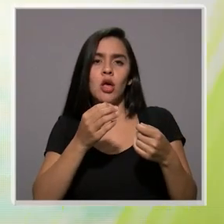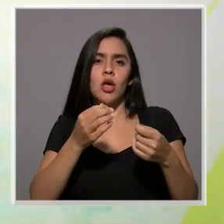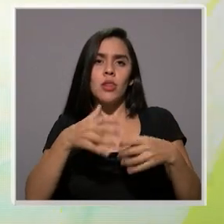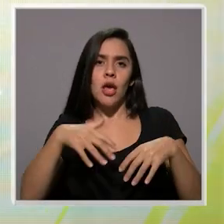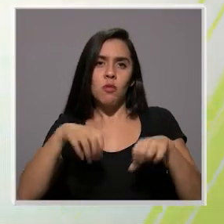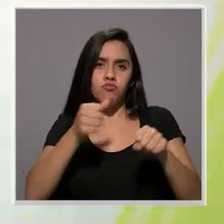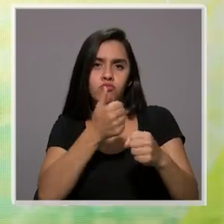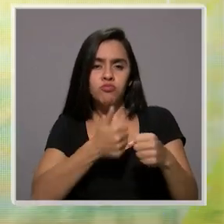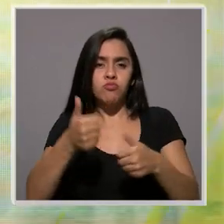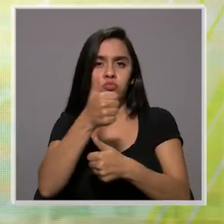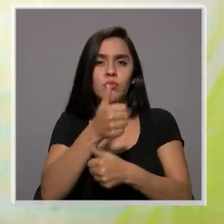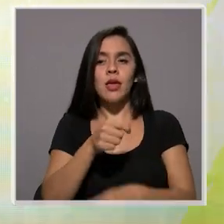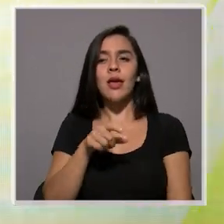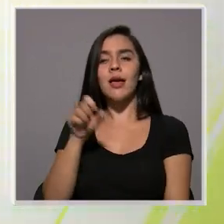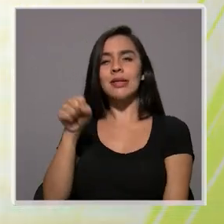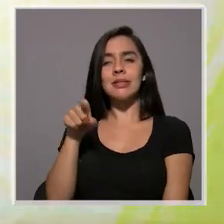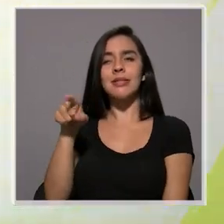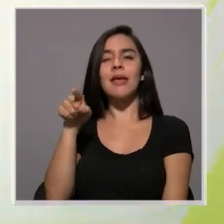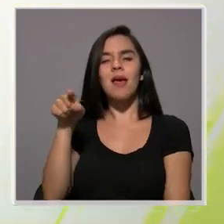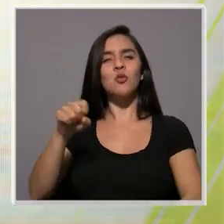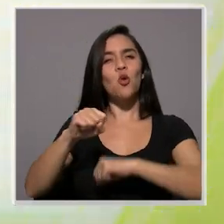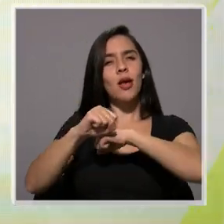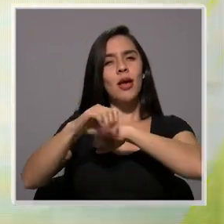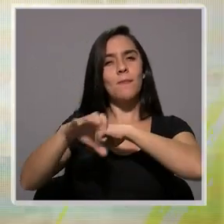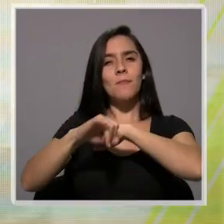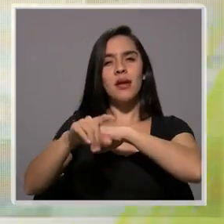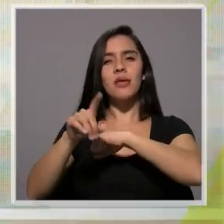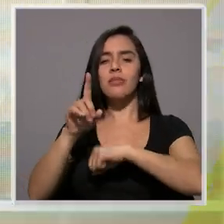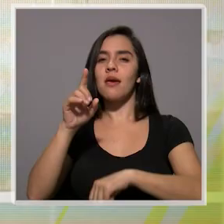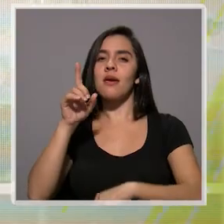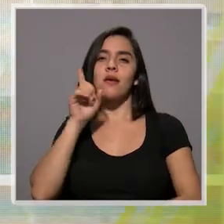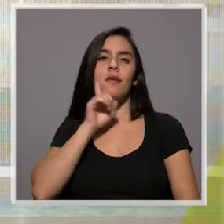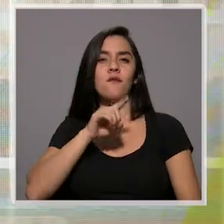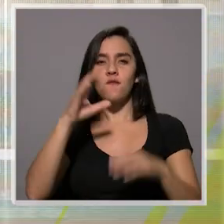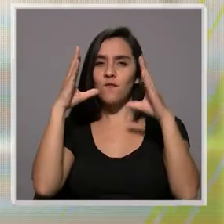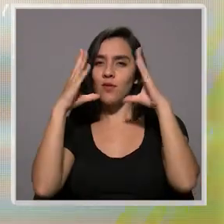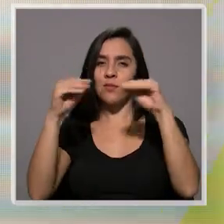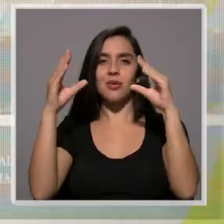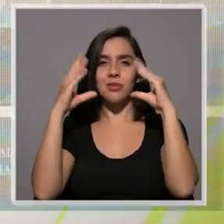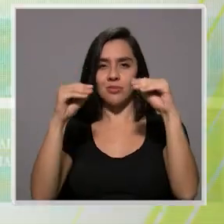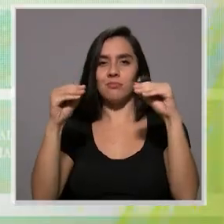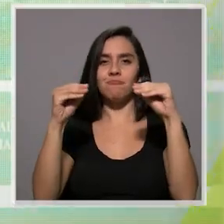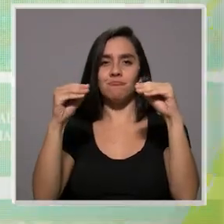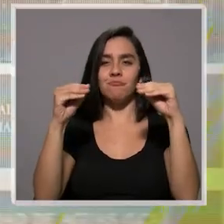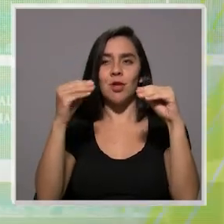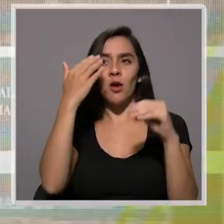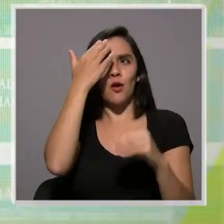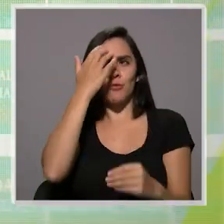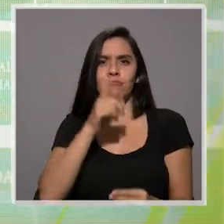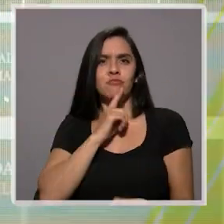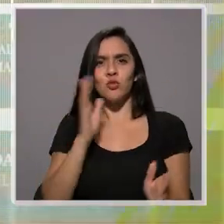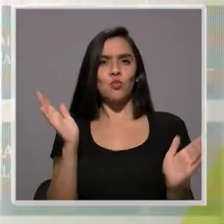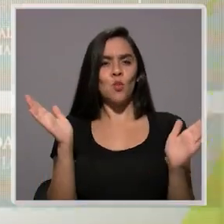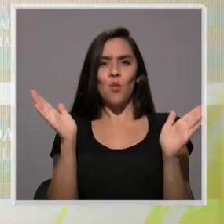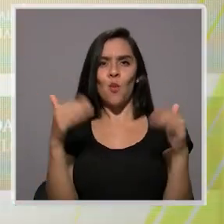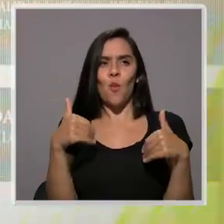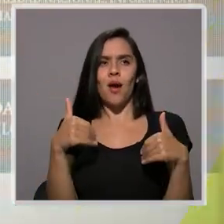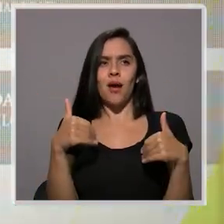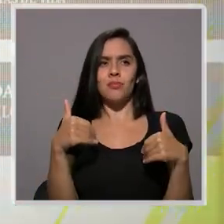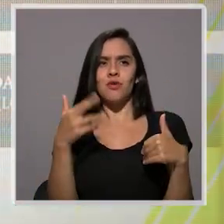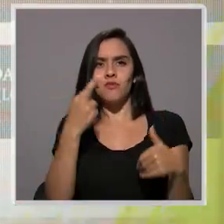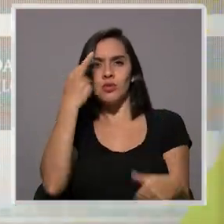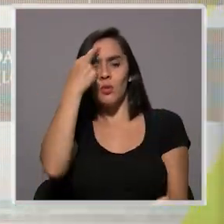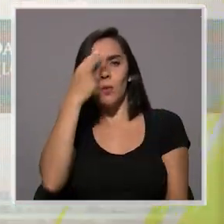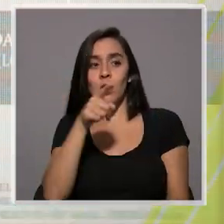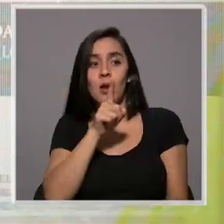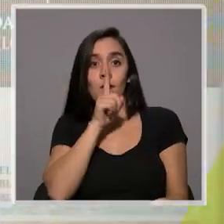bueno, eso fueron campañas de desinformación. No había ningún motivo por el cual el incumplimiento